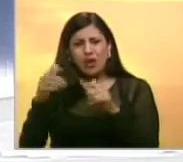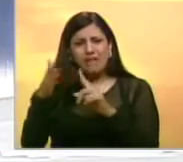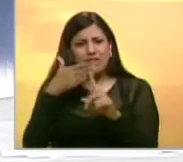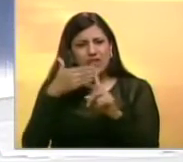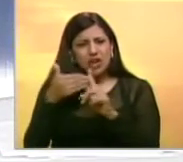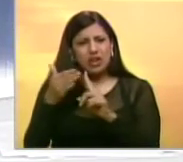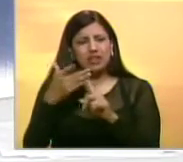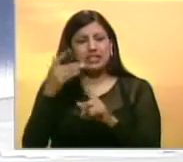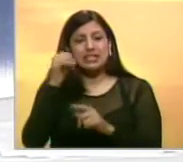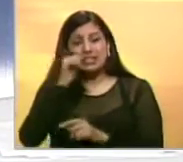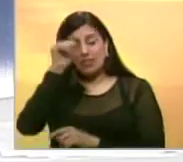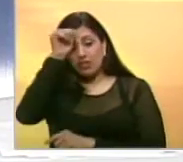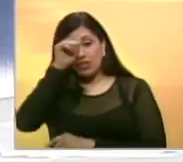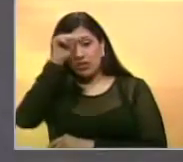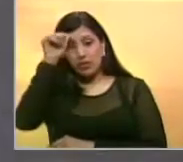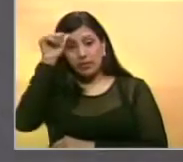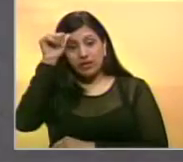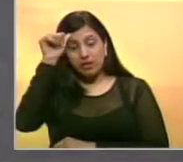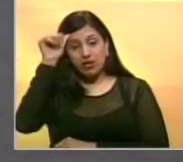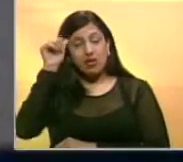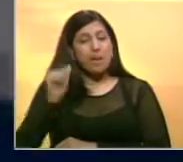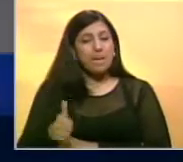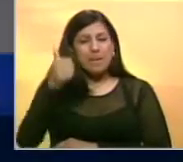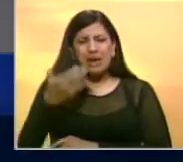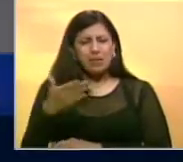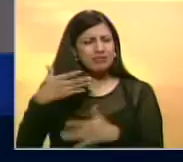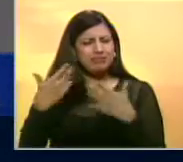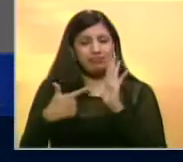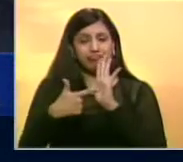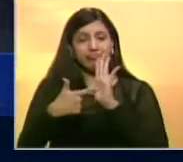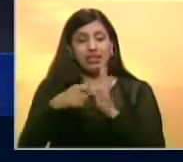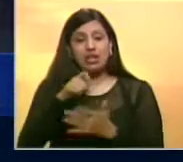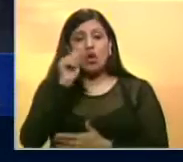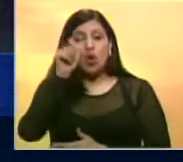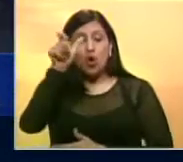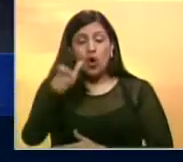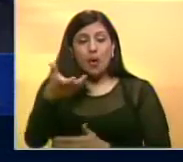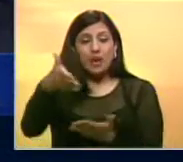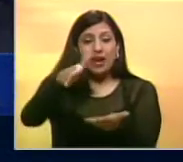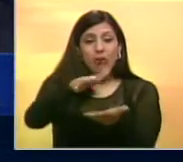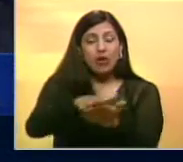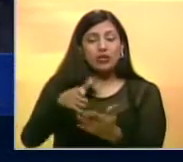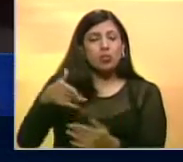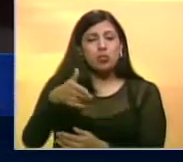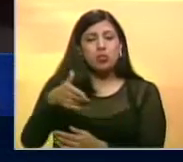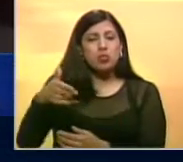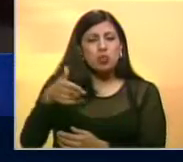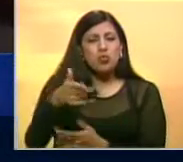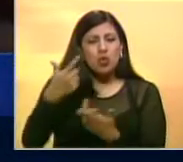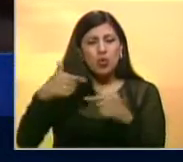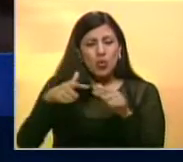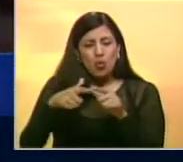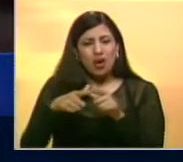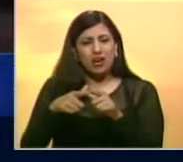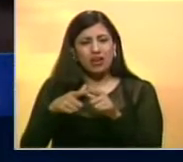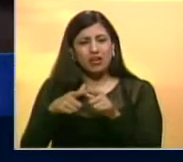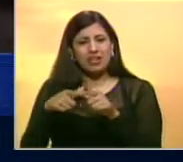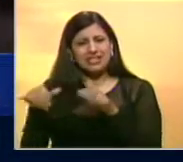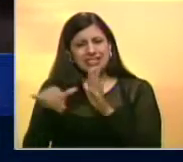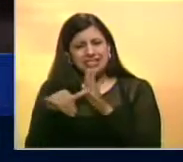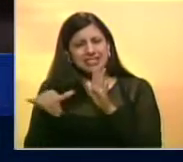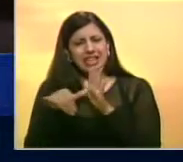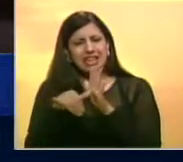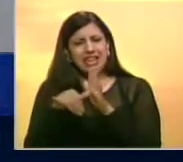registrados este fin de semana. Entre los casos está el de un hombre cuyo cadáver fue localizado con varios impactos de bala en los